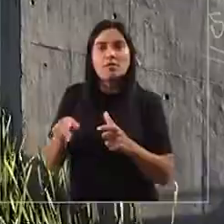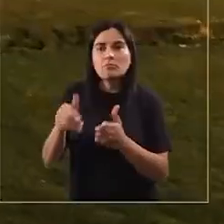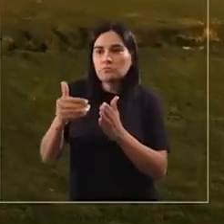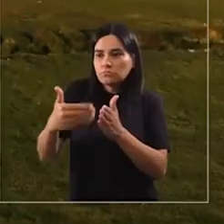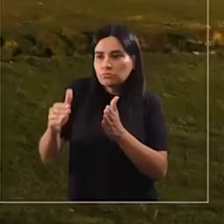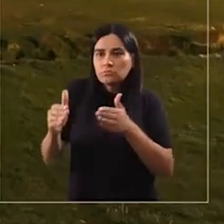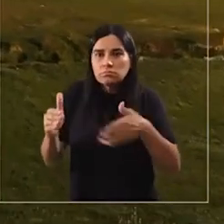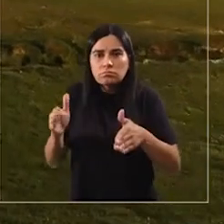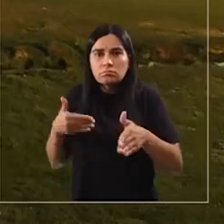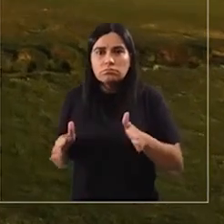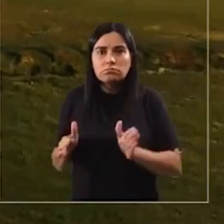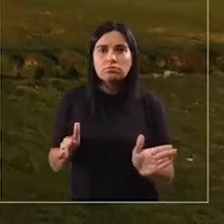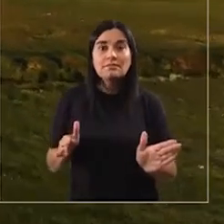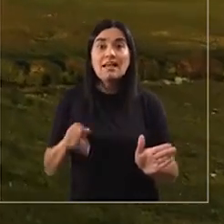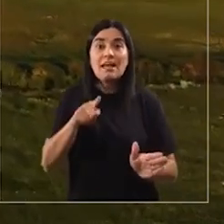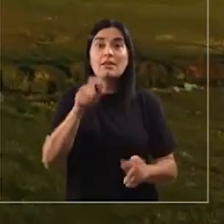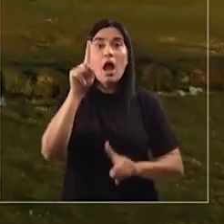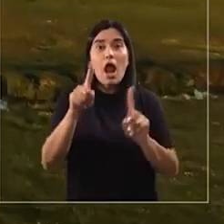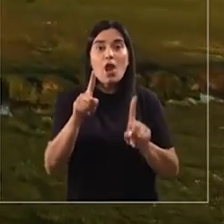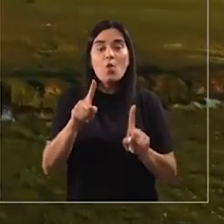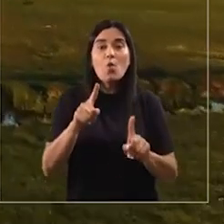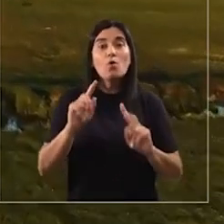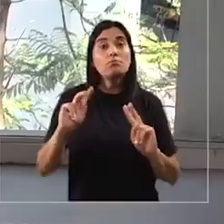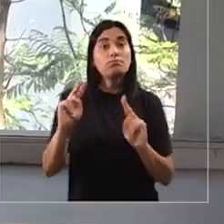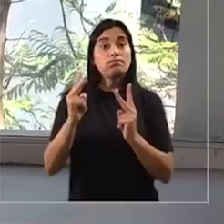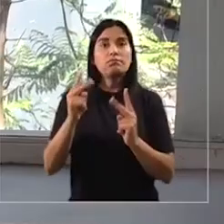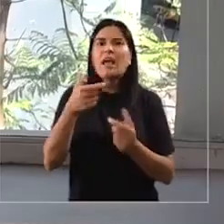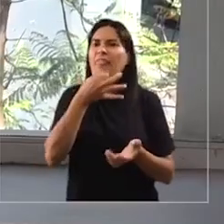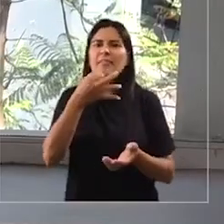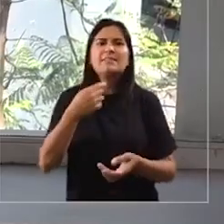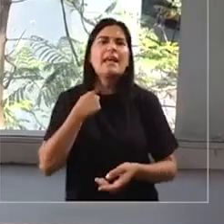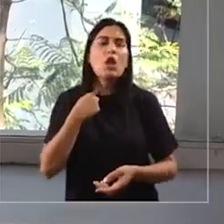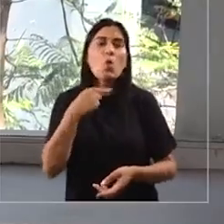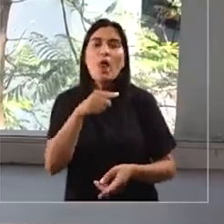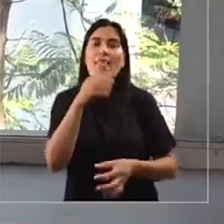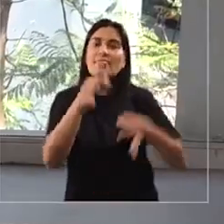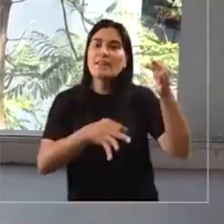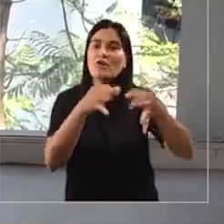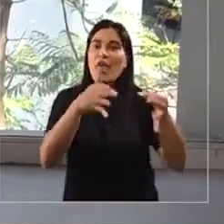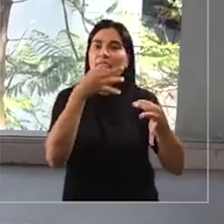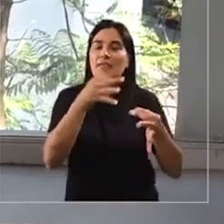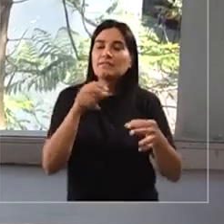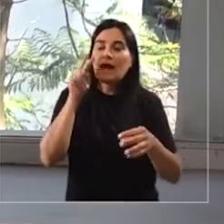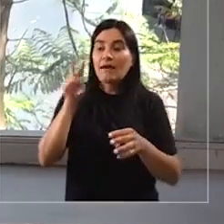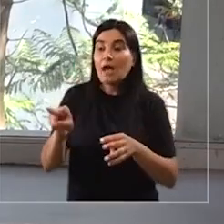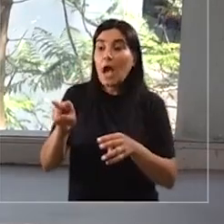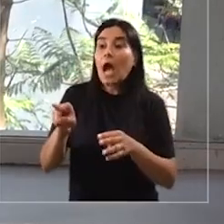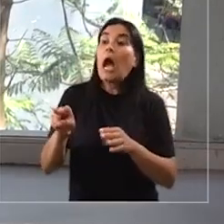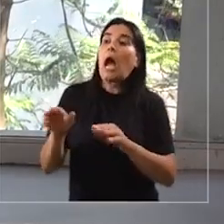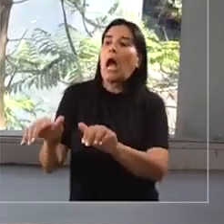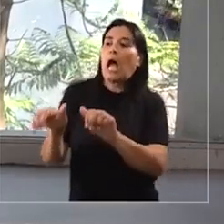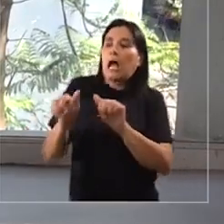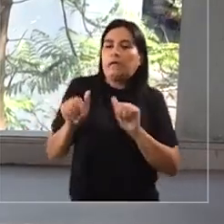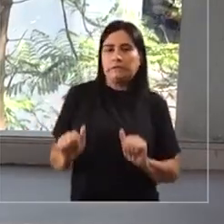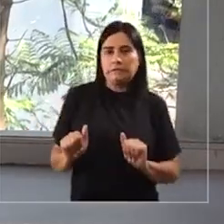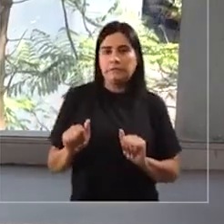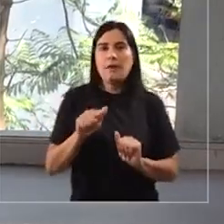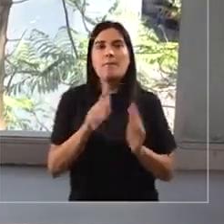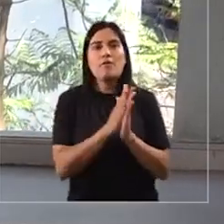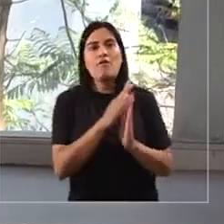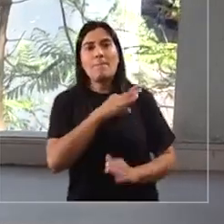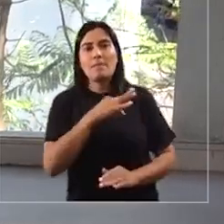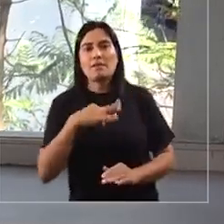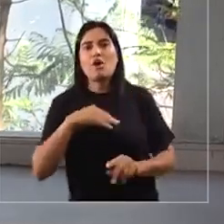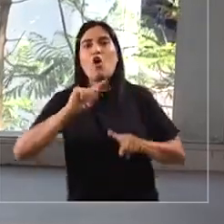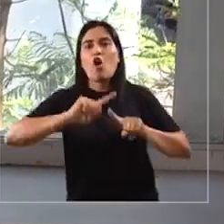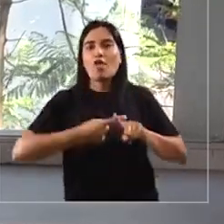los polígonos. El fallo en el caso del humedal de Quilicura lo que hace el tribunal ambiental es retrotraer el procedimiento y ordenarle al ministerio que imita